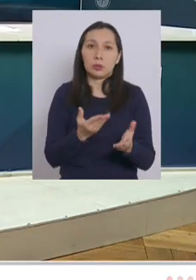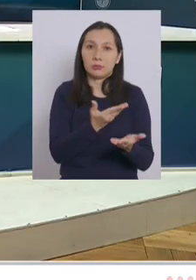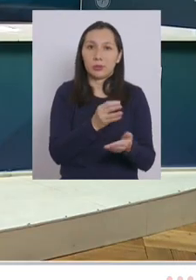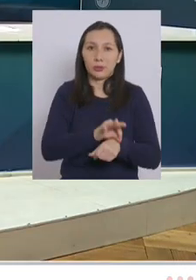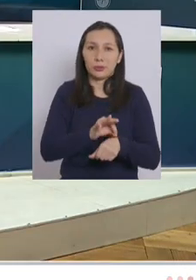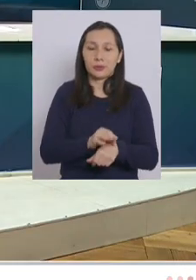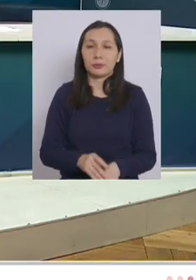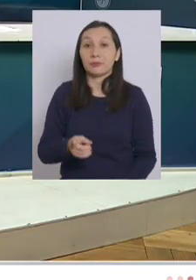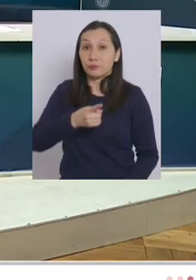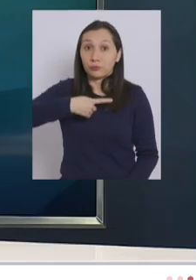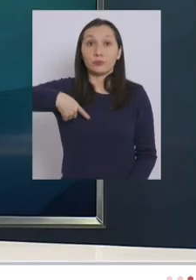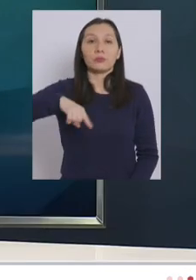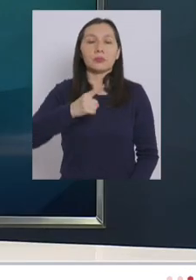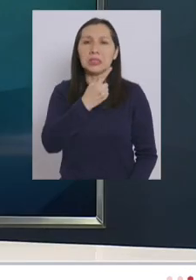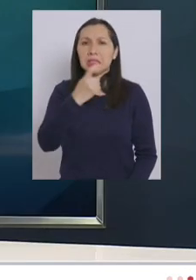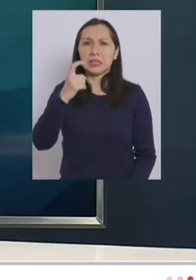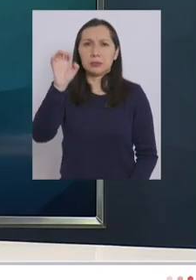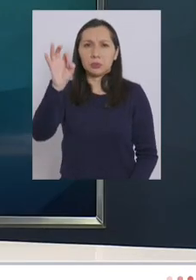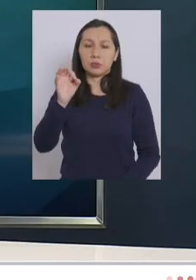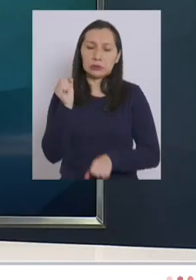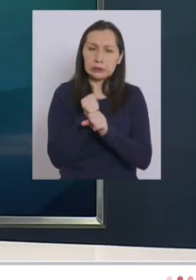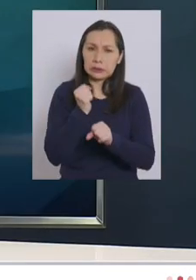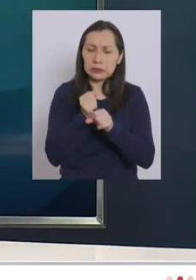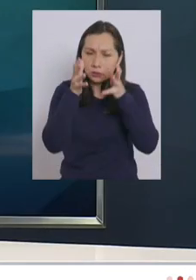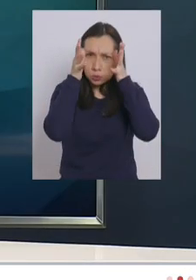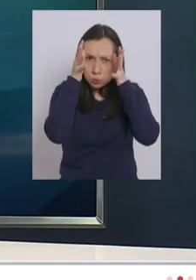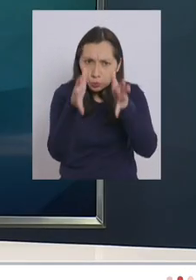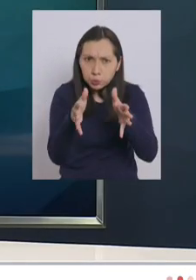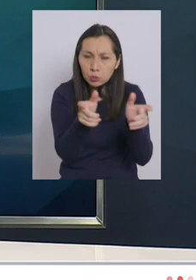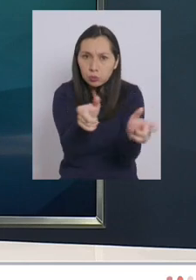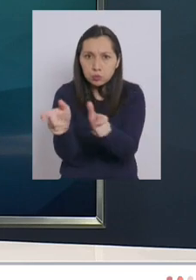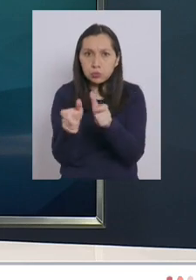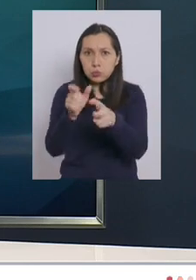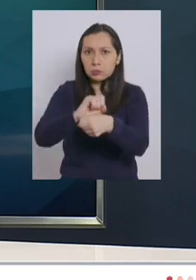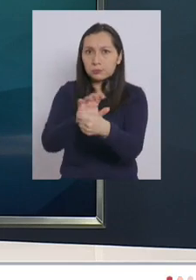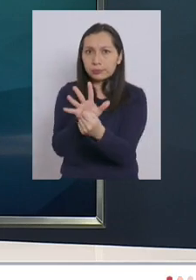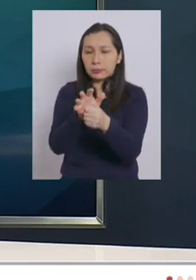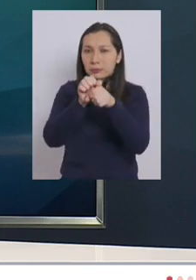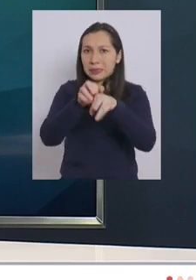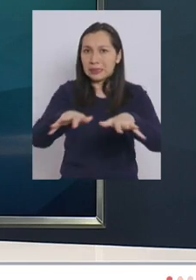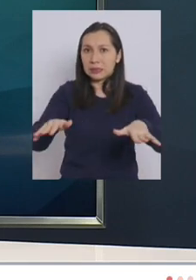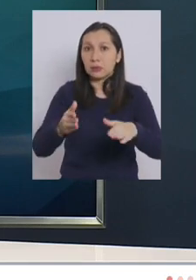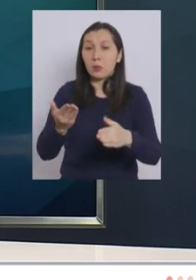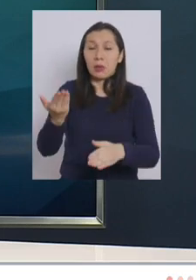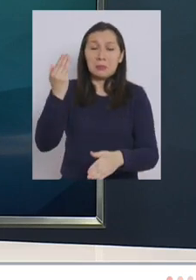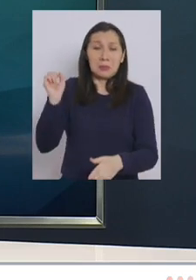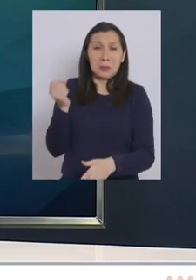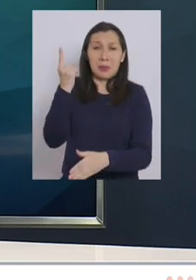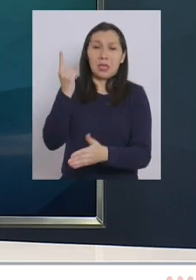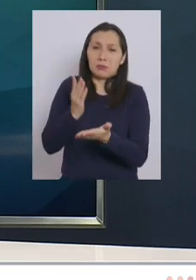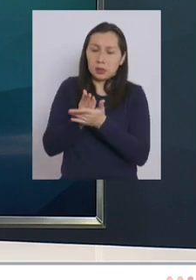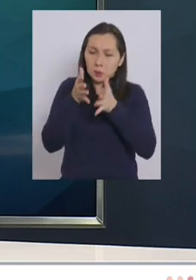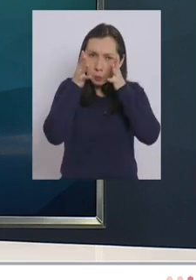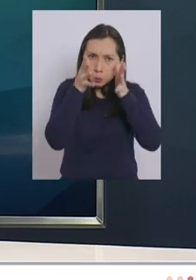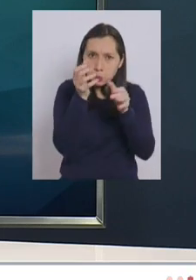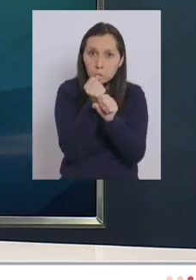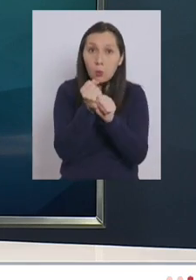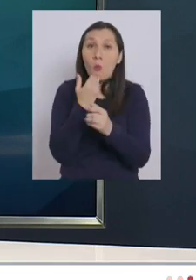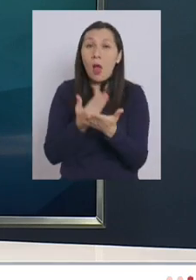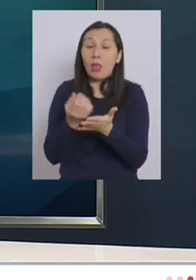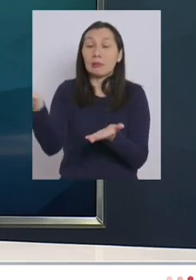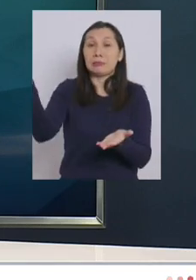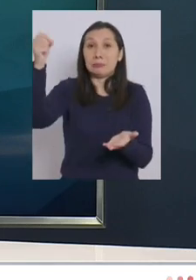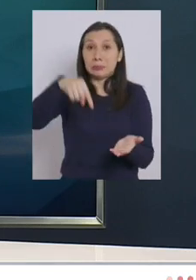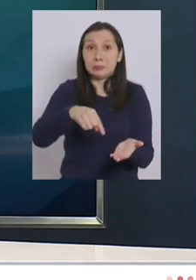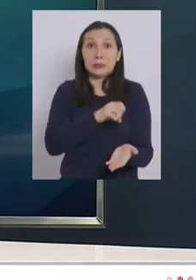nosotros estamos 100% trabajando enfocados en el manejo de la pandemia y lo hemos estado desde el inicio desde que llegó a Chile